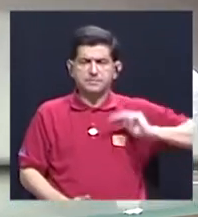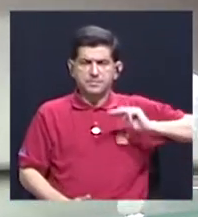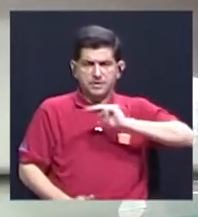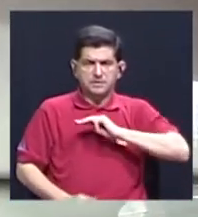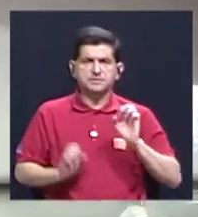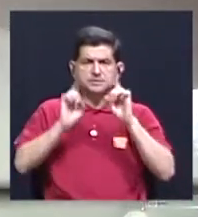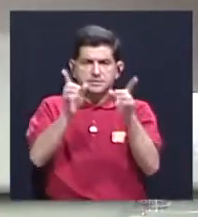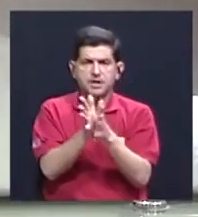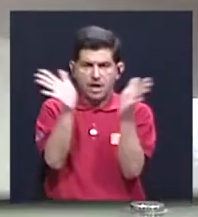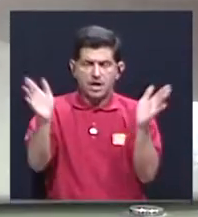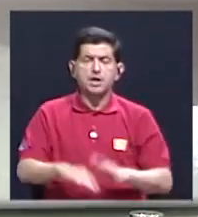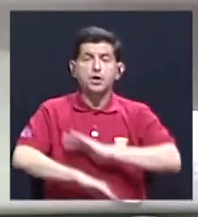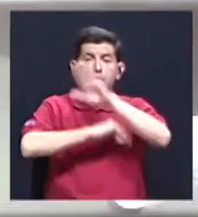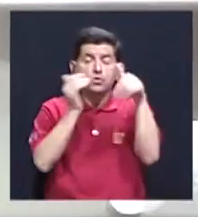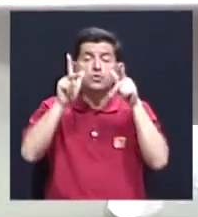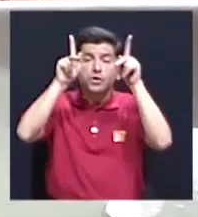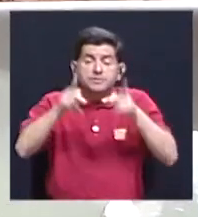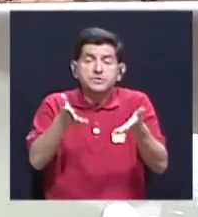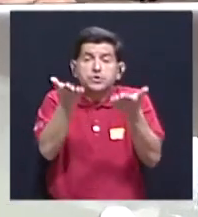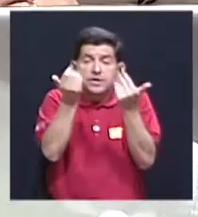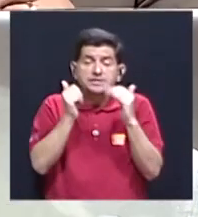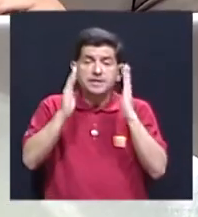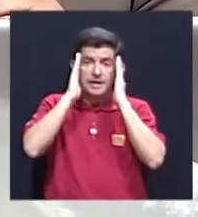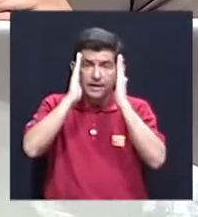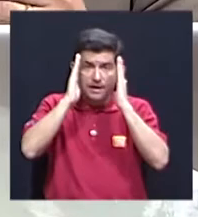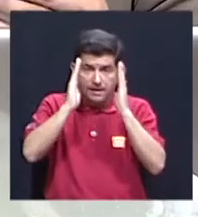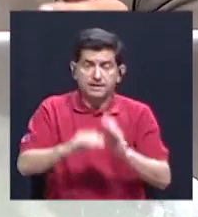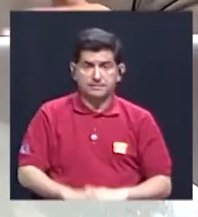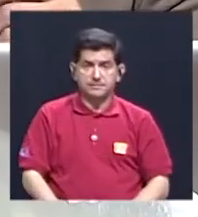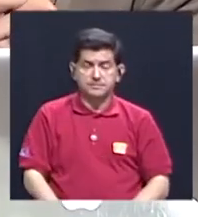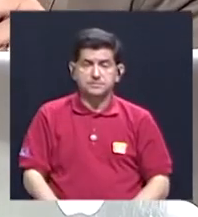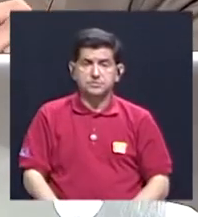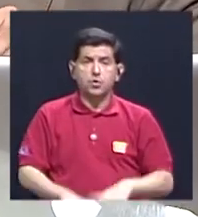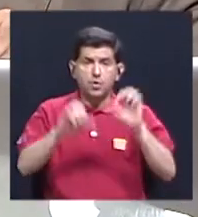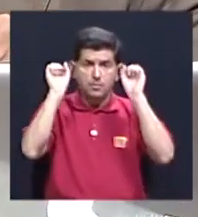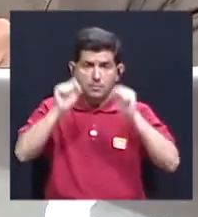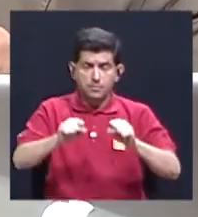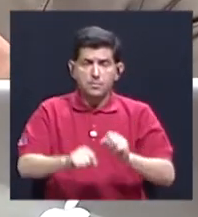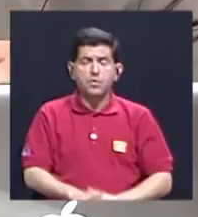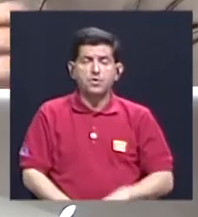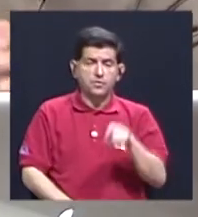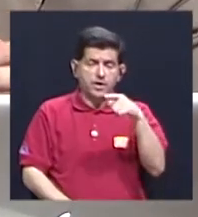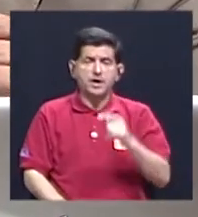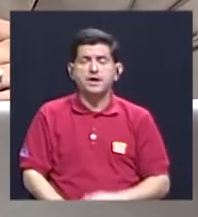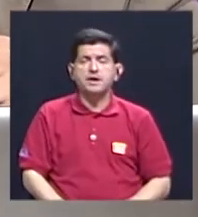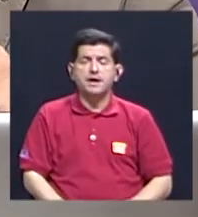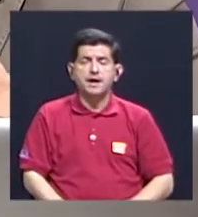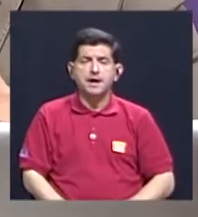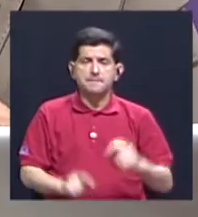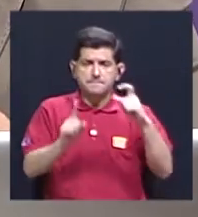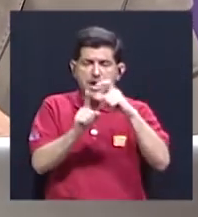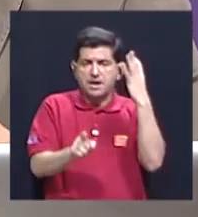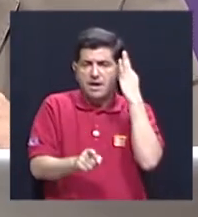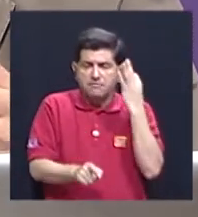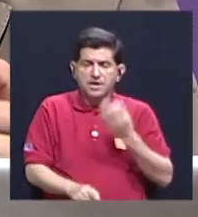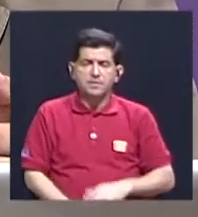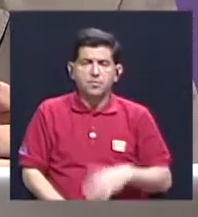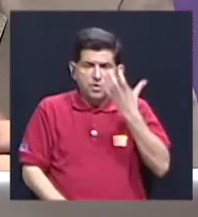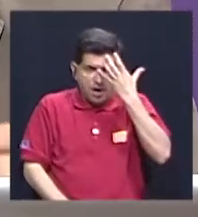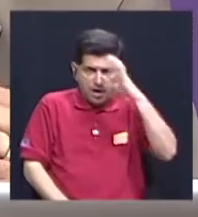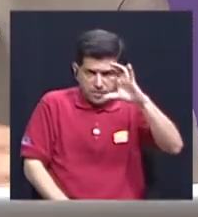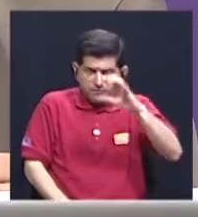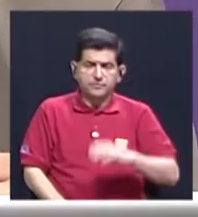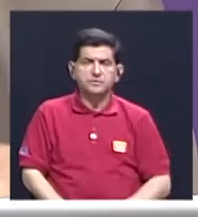Pública. Le invitamos a todas las personas que nos siguen que se acerquen a nuestro fanpage Palabra de Mujer. Ahí van a poder